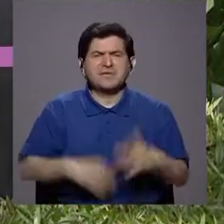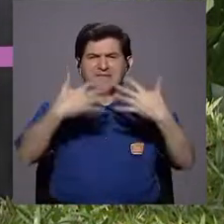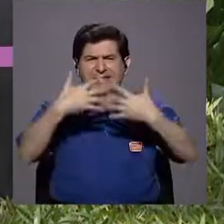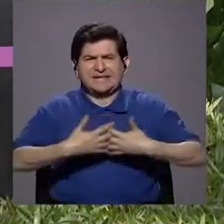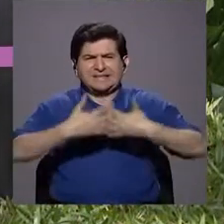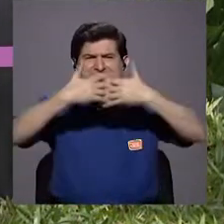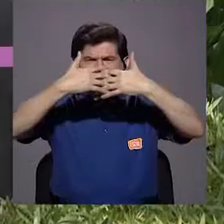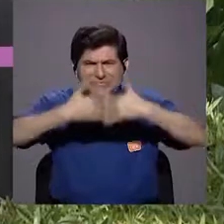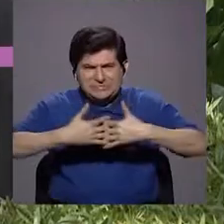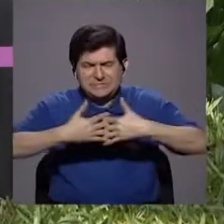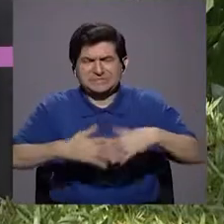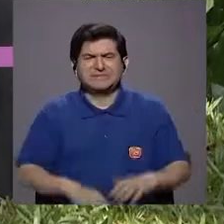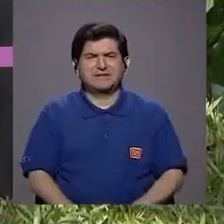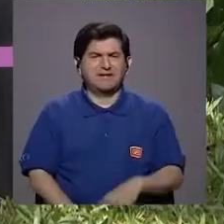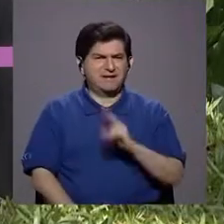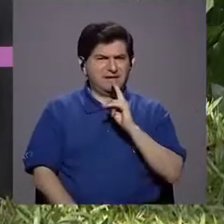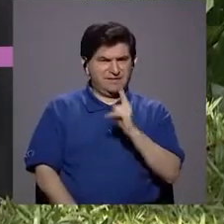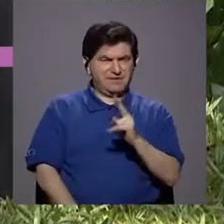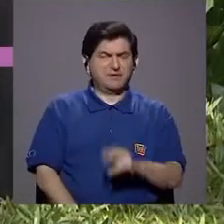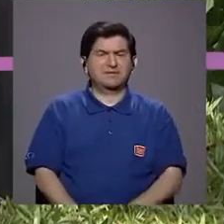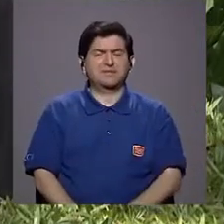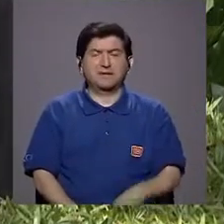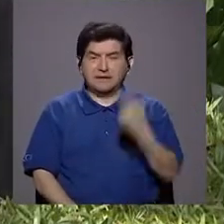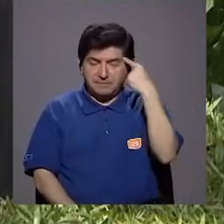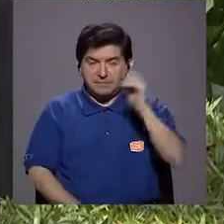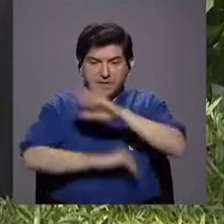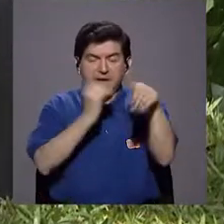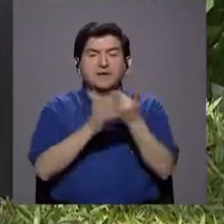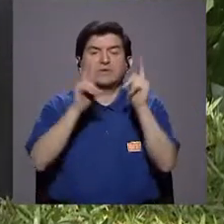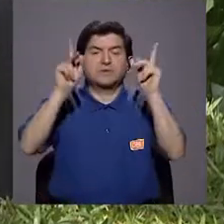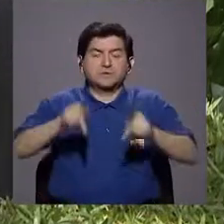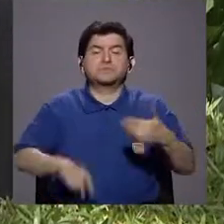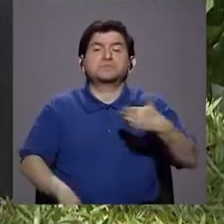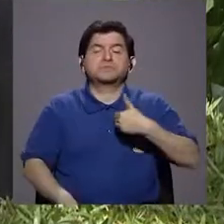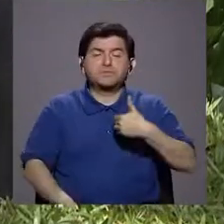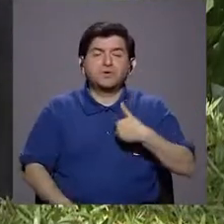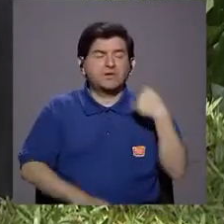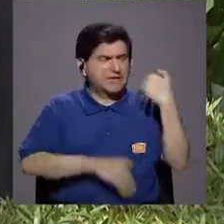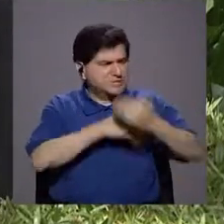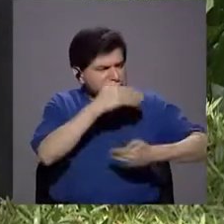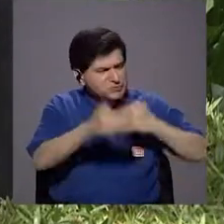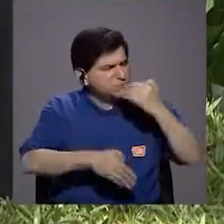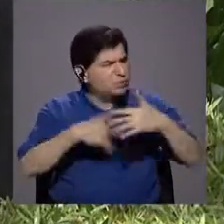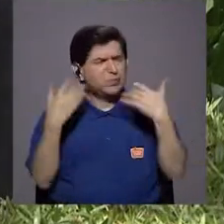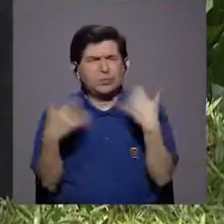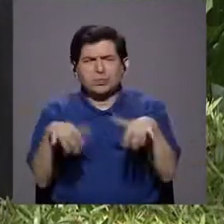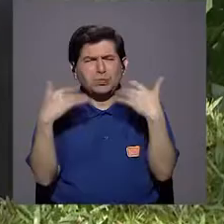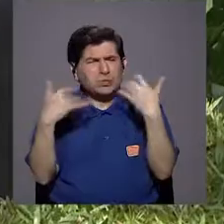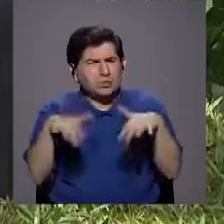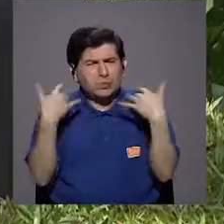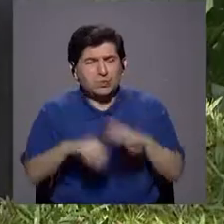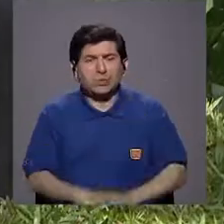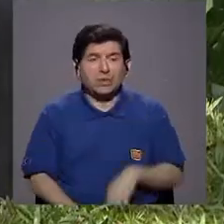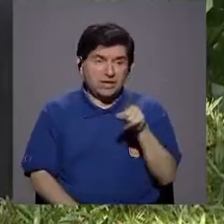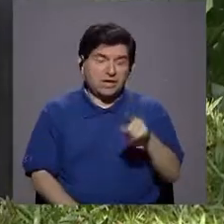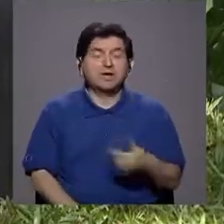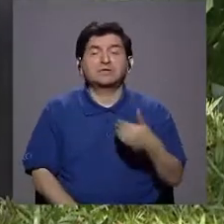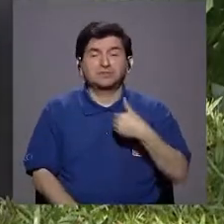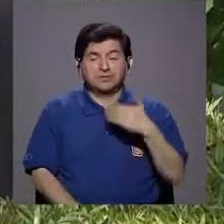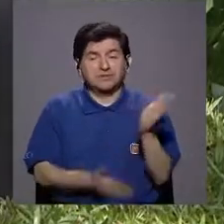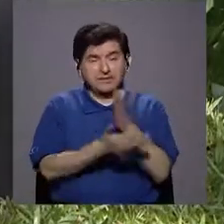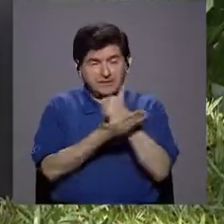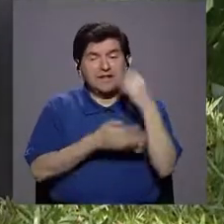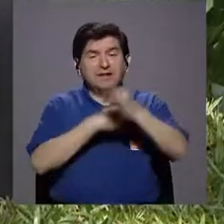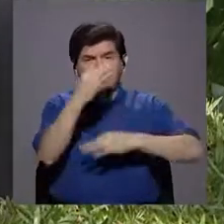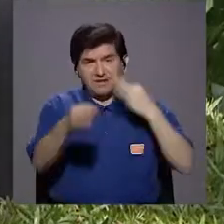industrializada, realmente para que nos alcance, para toda la población se procesa demasiado. Y eso inevitablemente tiene también